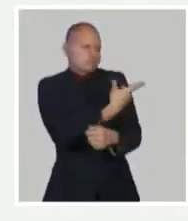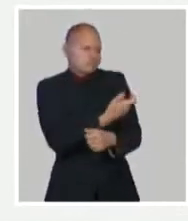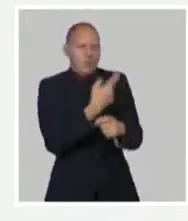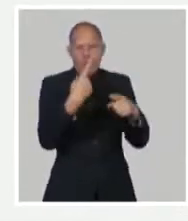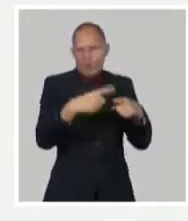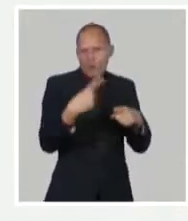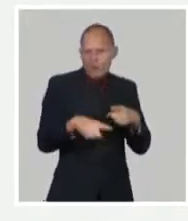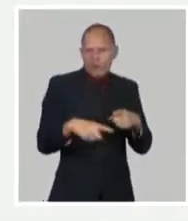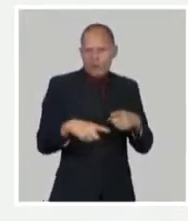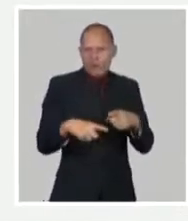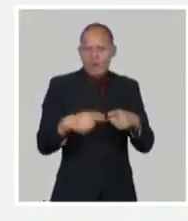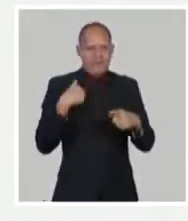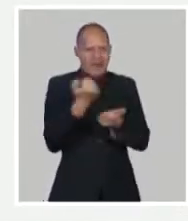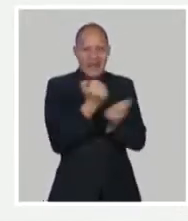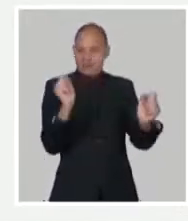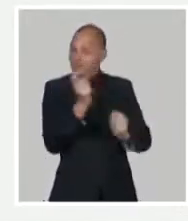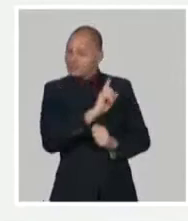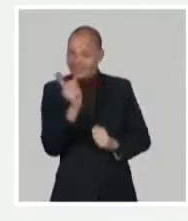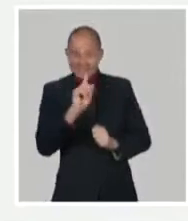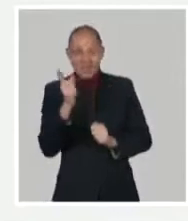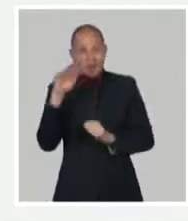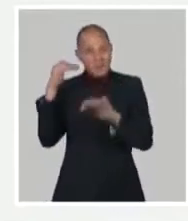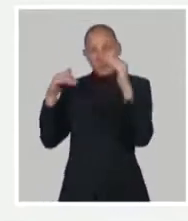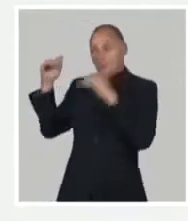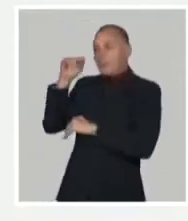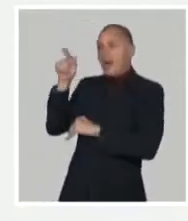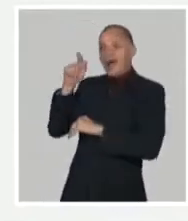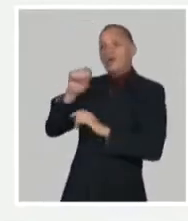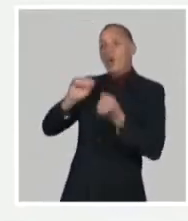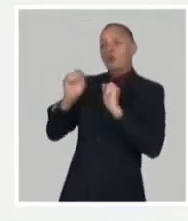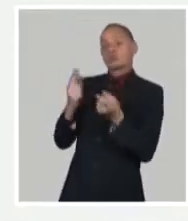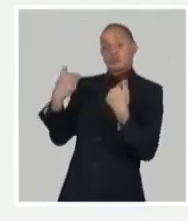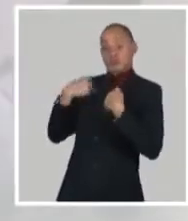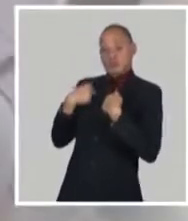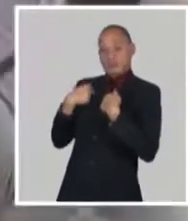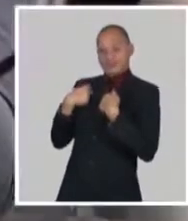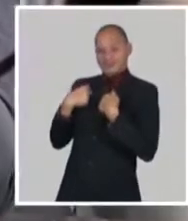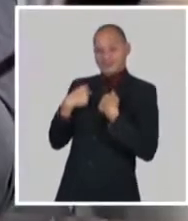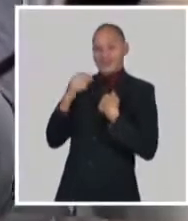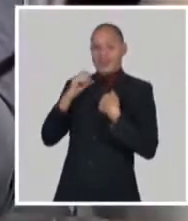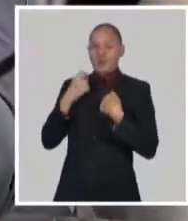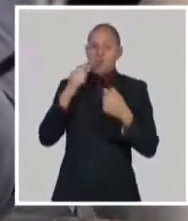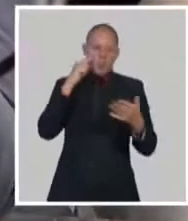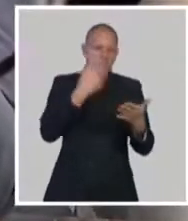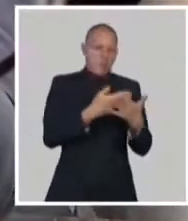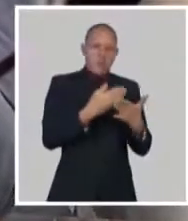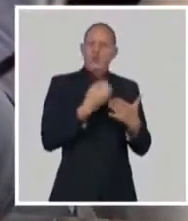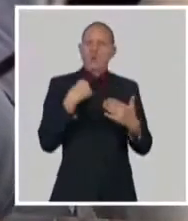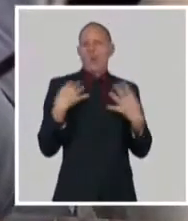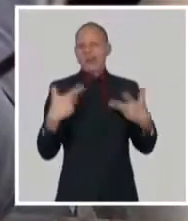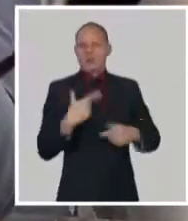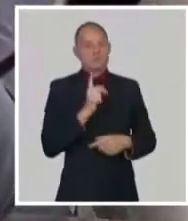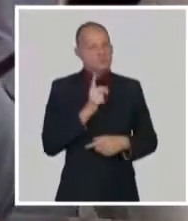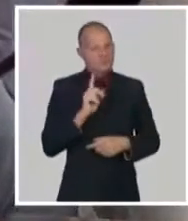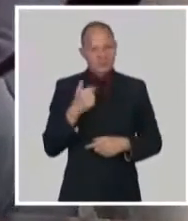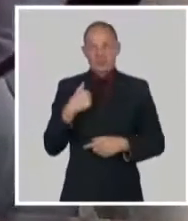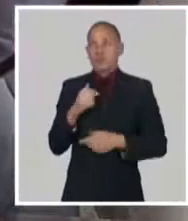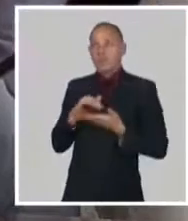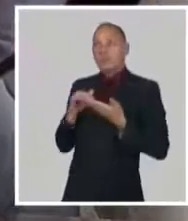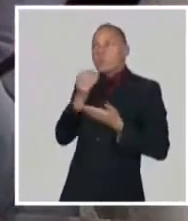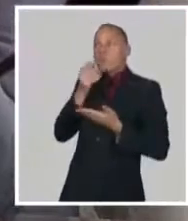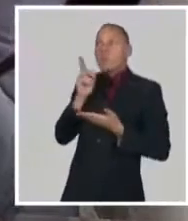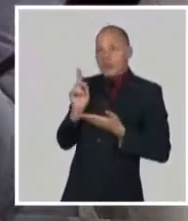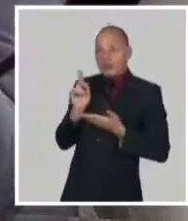tanto, hay guías, hay guías internacionales para tratar de hacer eso, que se han ido modificando ante la situación de emergencia de COVID, pero